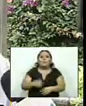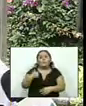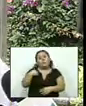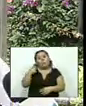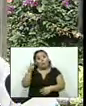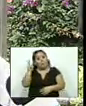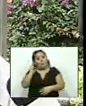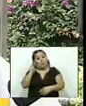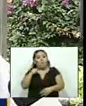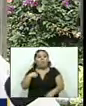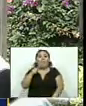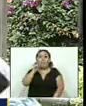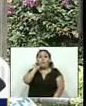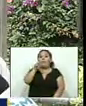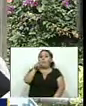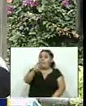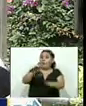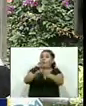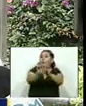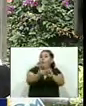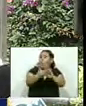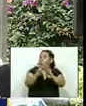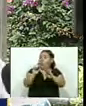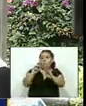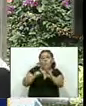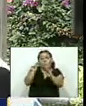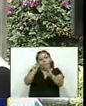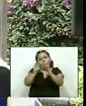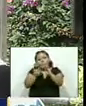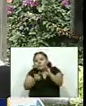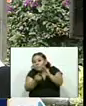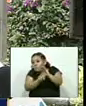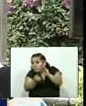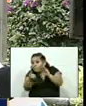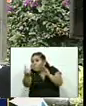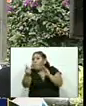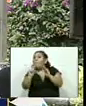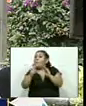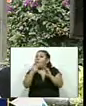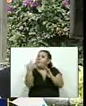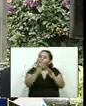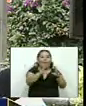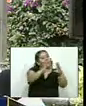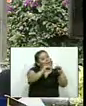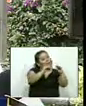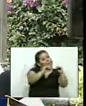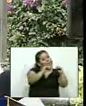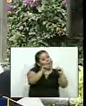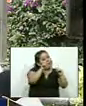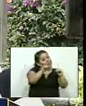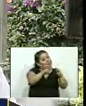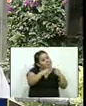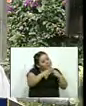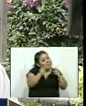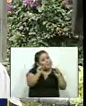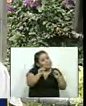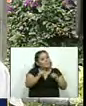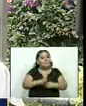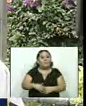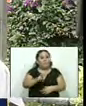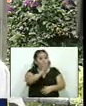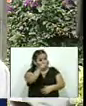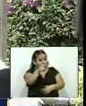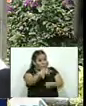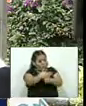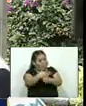escucha y dice, ahí hay lugar que definitivamente no se puede entrar si no se habla primero con la gente que está ahí en estos temas. ¿Algunos partidos